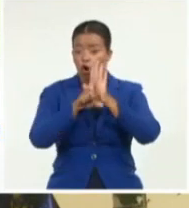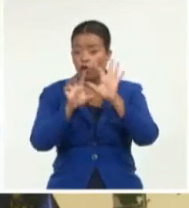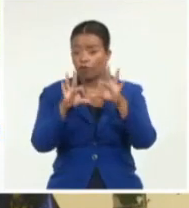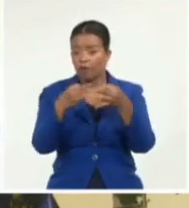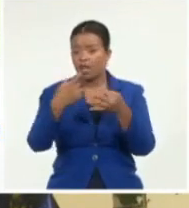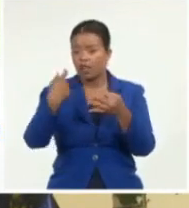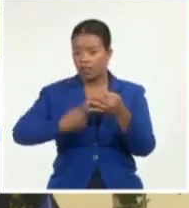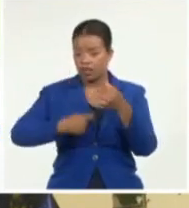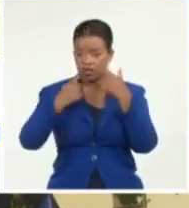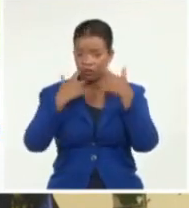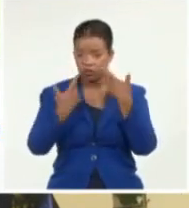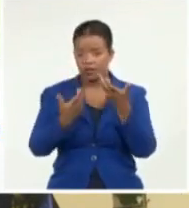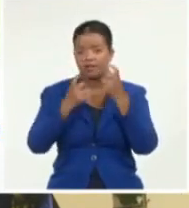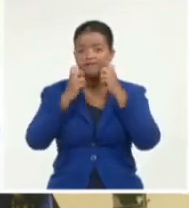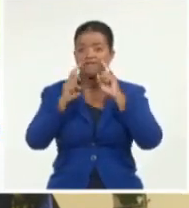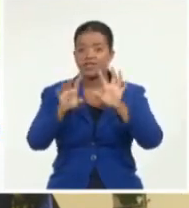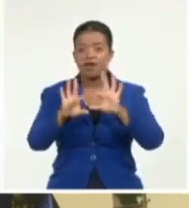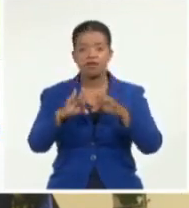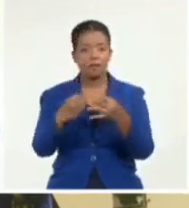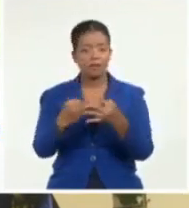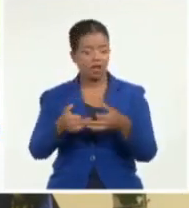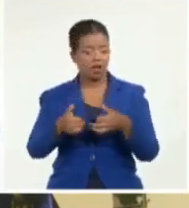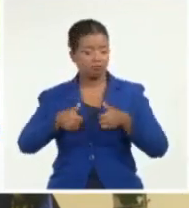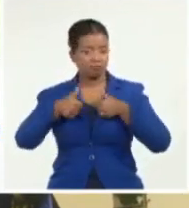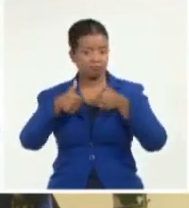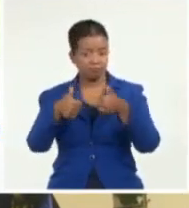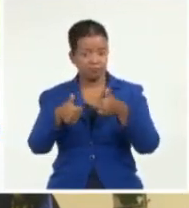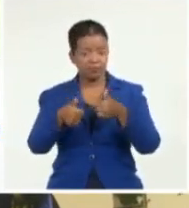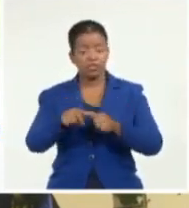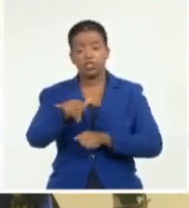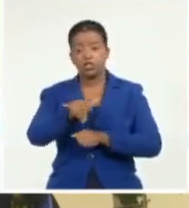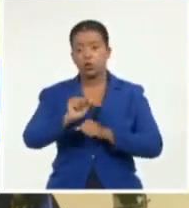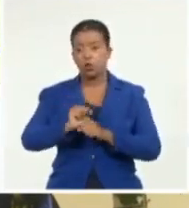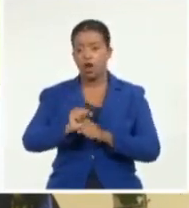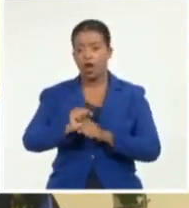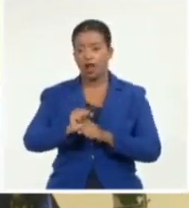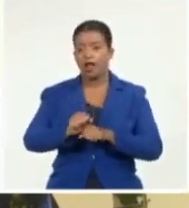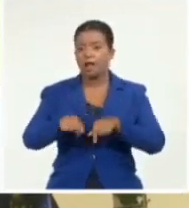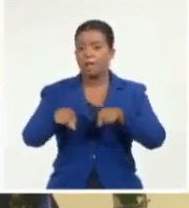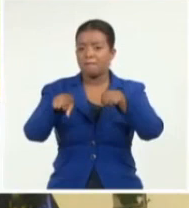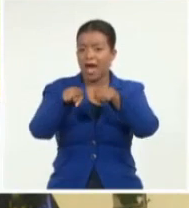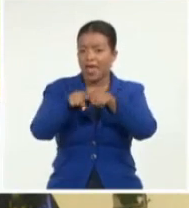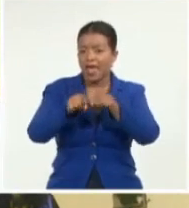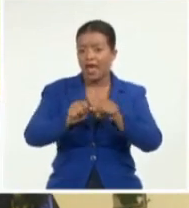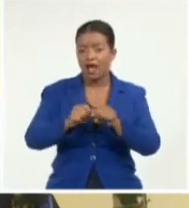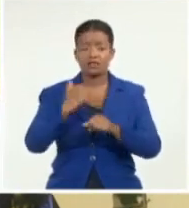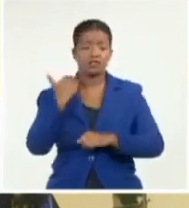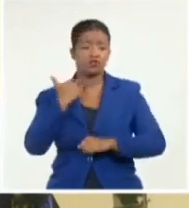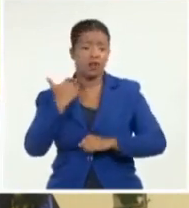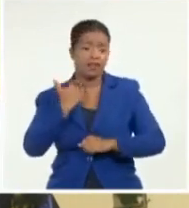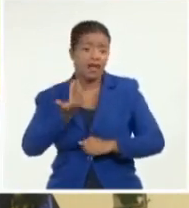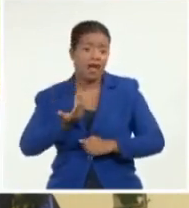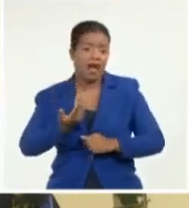a una vida familiar digna, a una sexualidad y reproducción independiente,